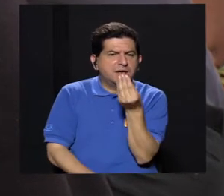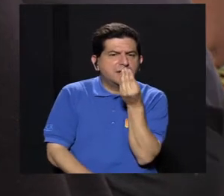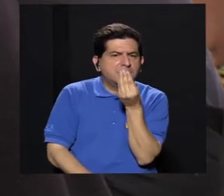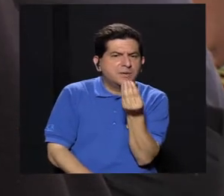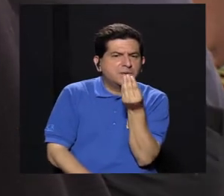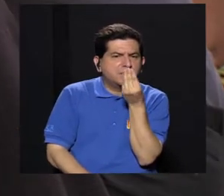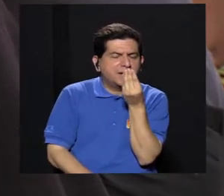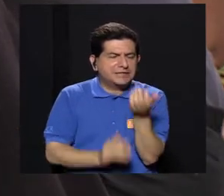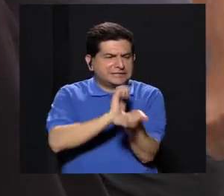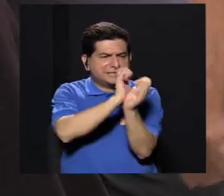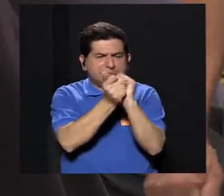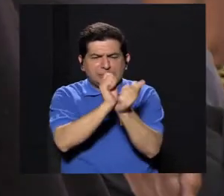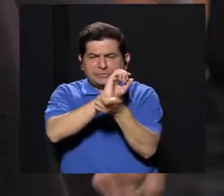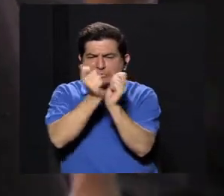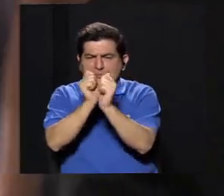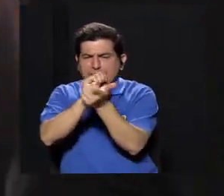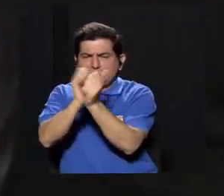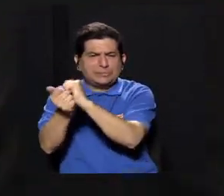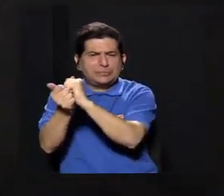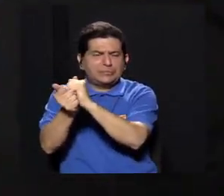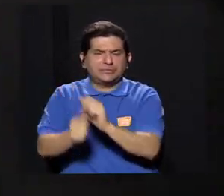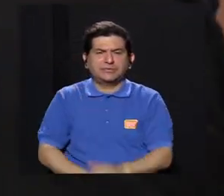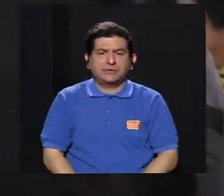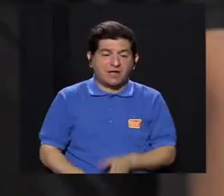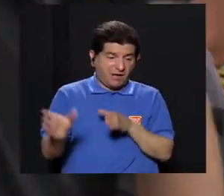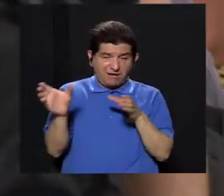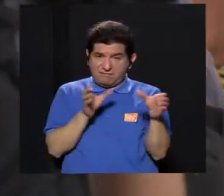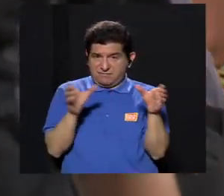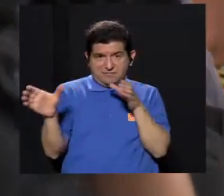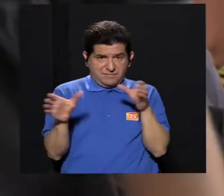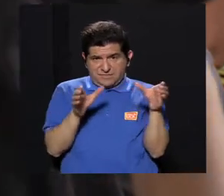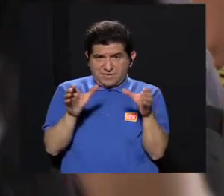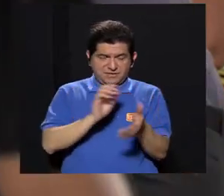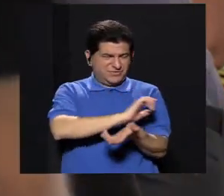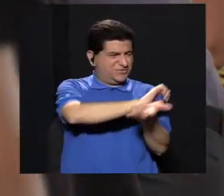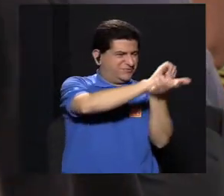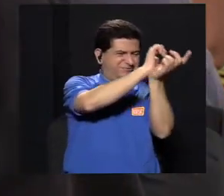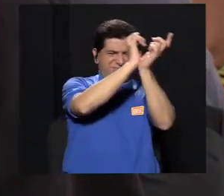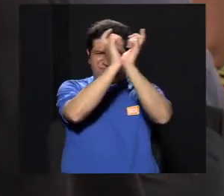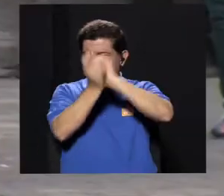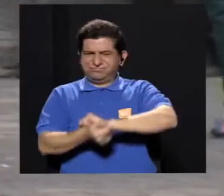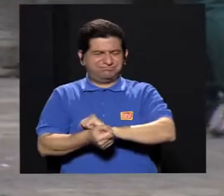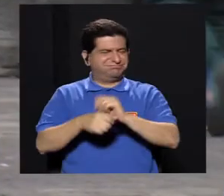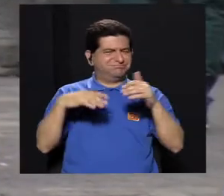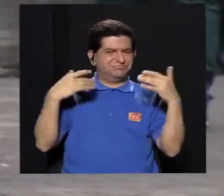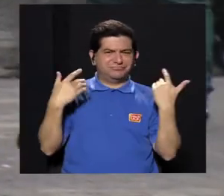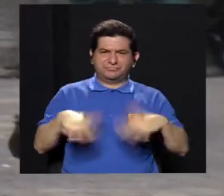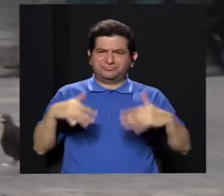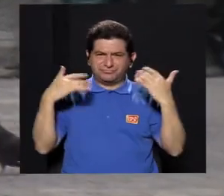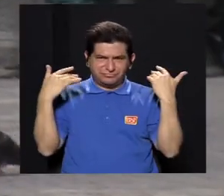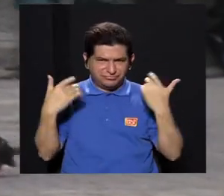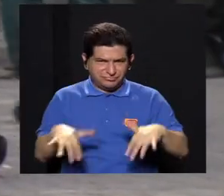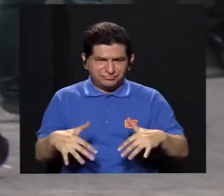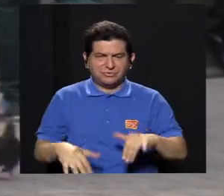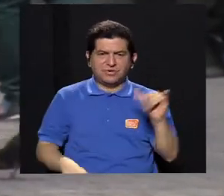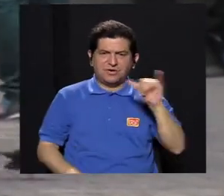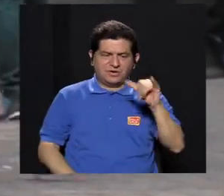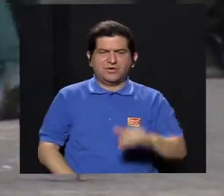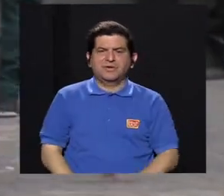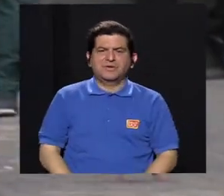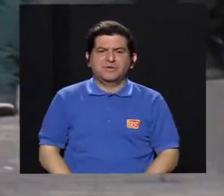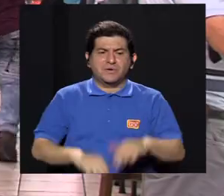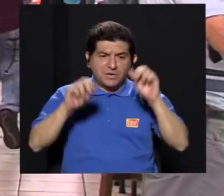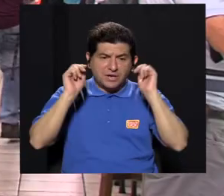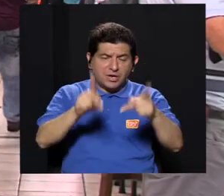la parte alimentaria ha sufrido muchos cambios, el comercio, ¿verdad? Ha alterado bastante,